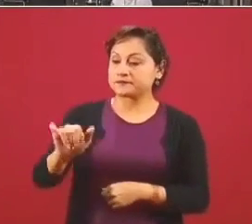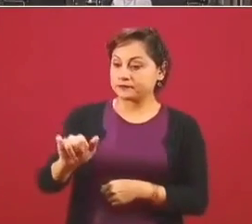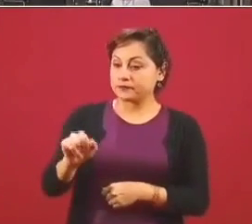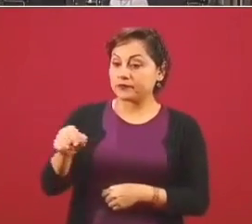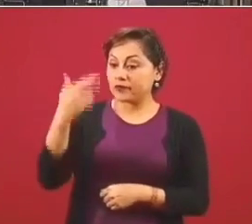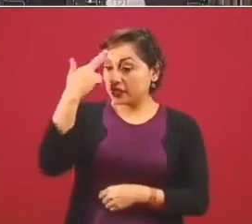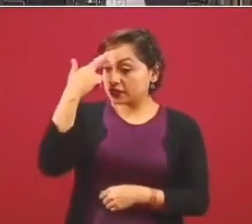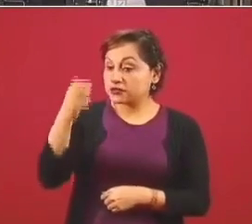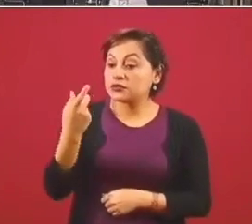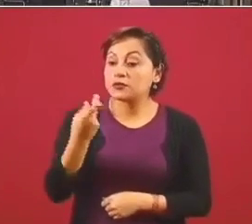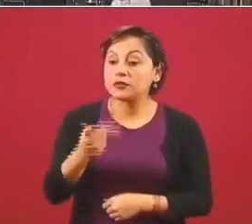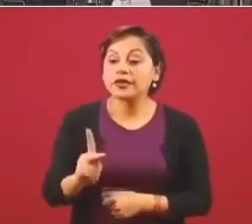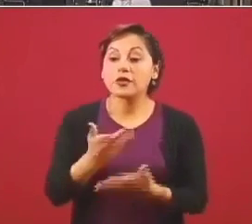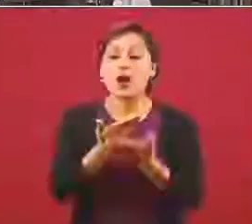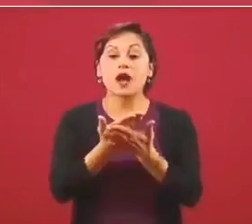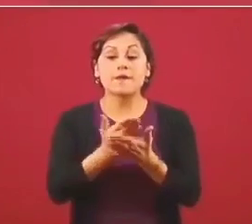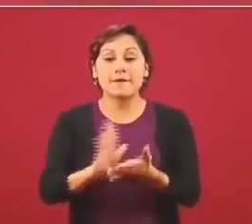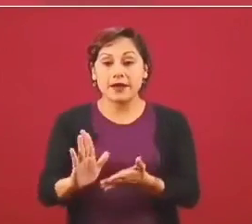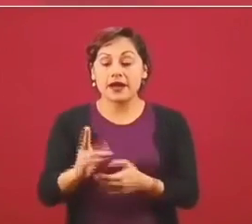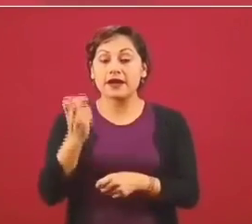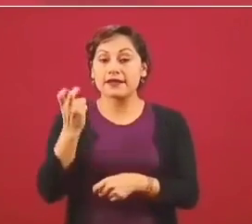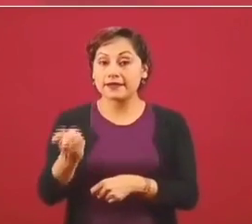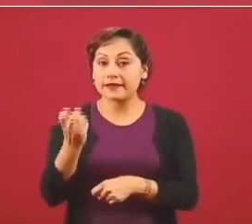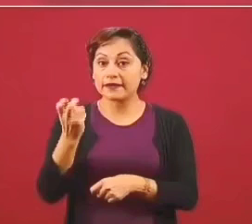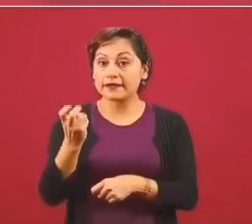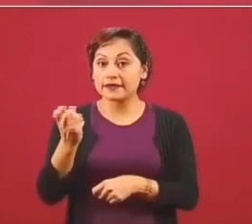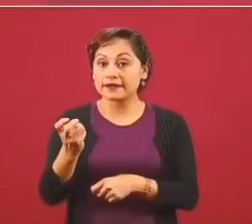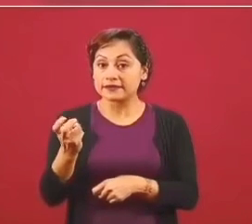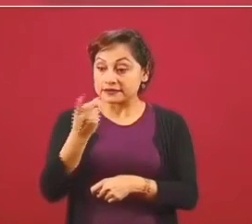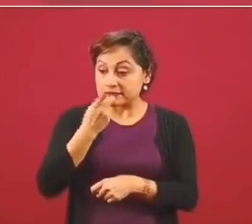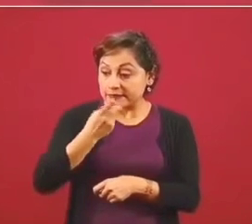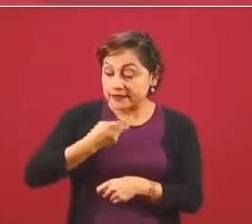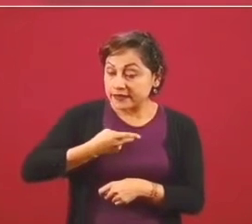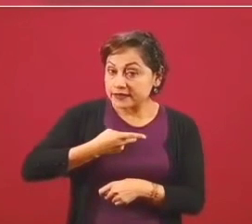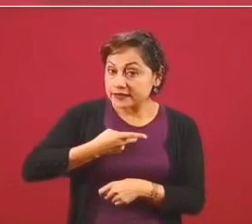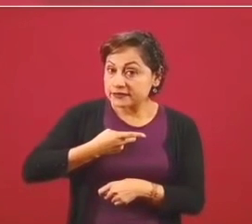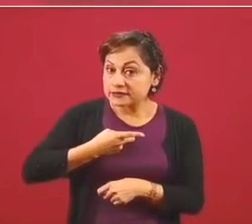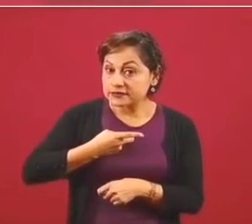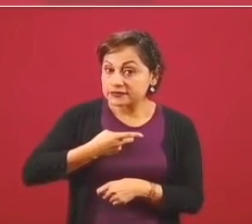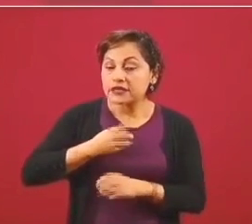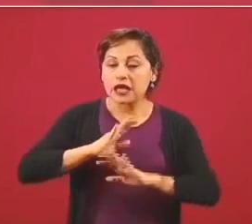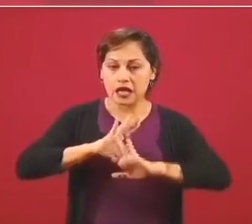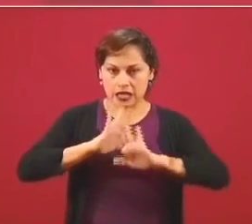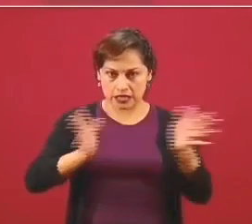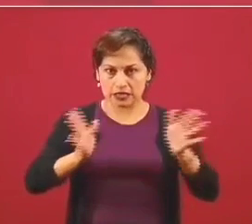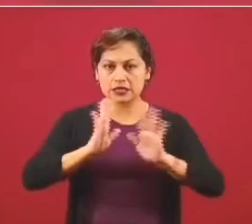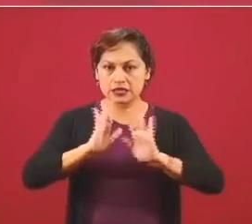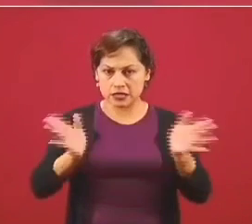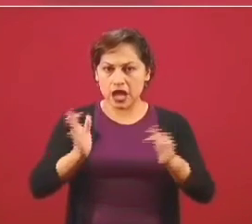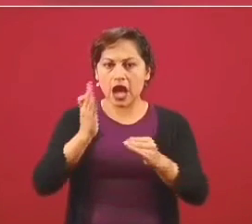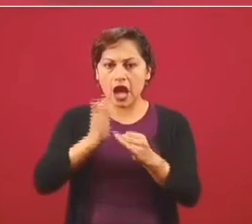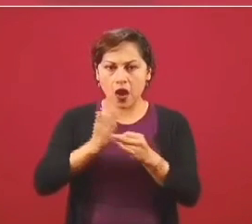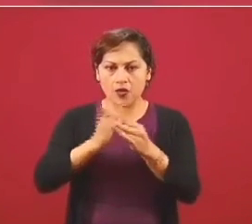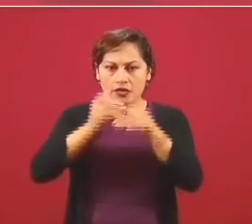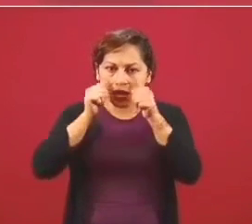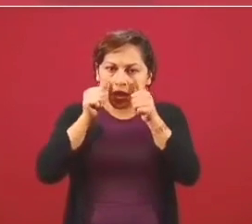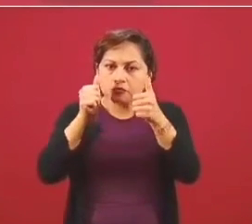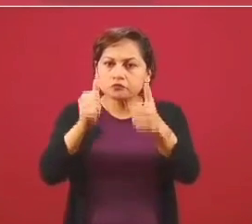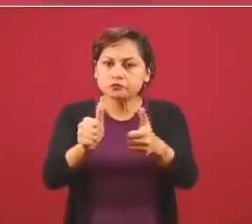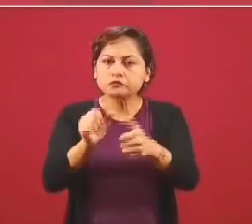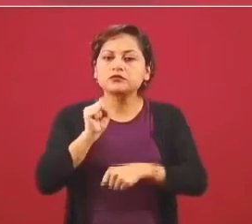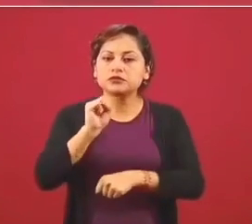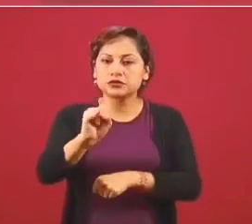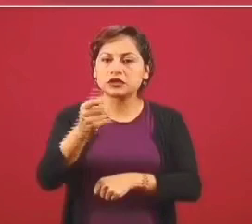va a tenderse, se está tendiendo, pero vamos a